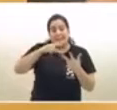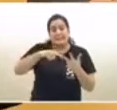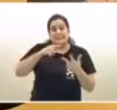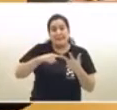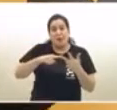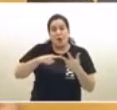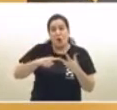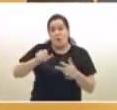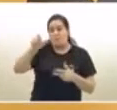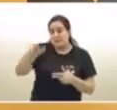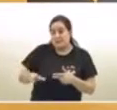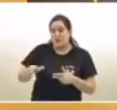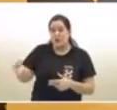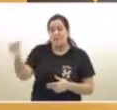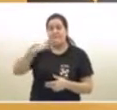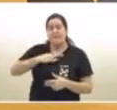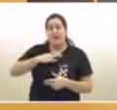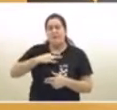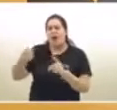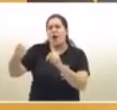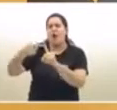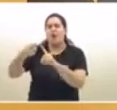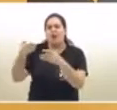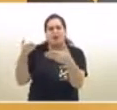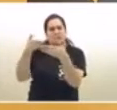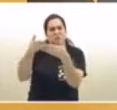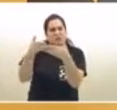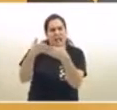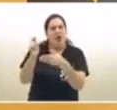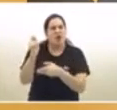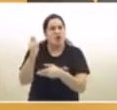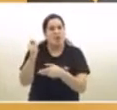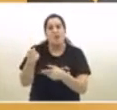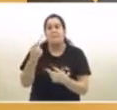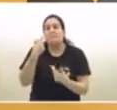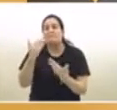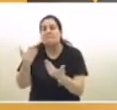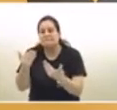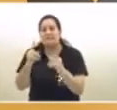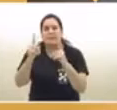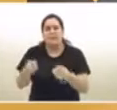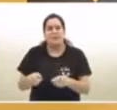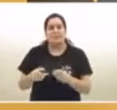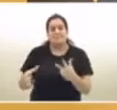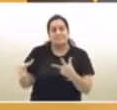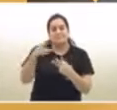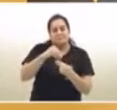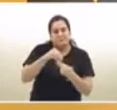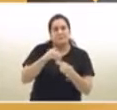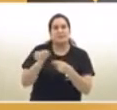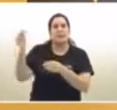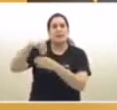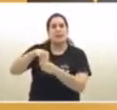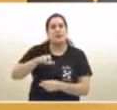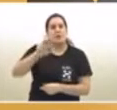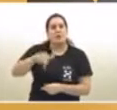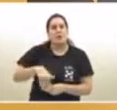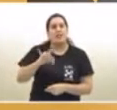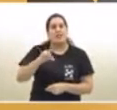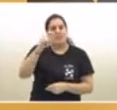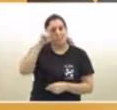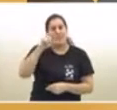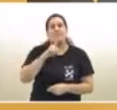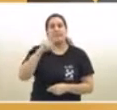esos contagiados. Todo esto lo hacemos en el marco del plan Detectar, que estamos trabajando en equipo con el Gobierno Nacional desde el primer día.